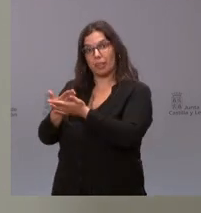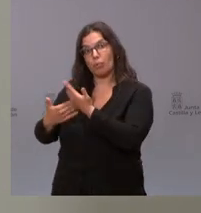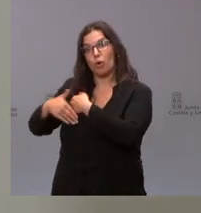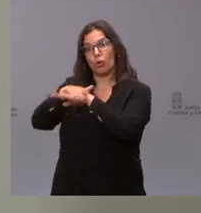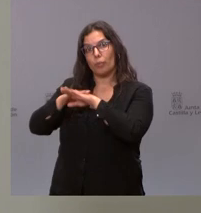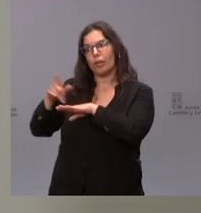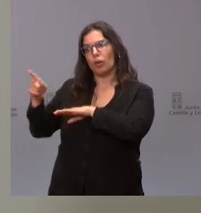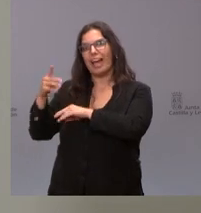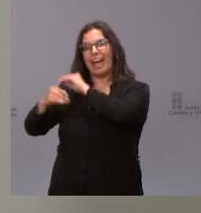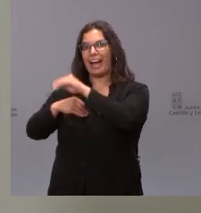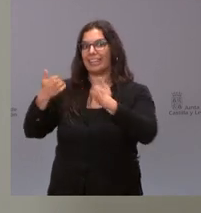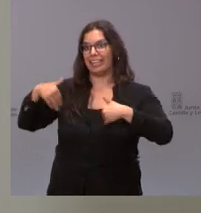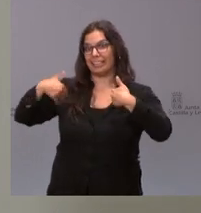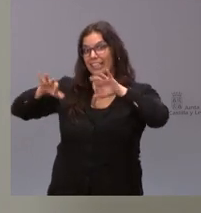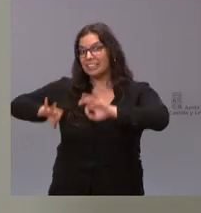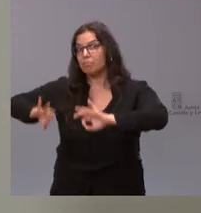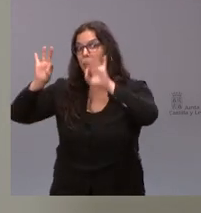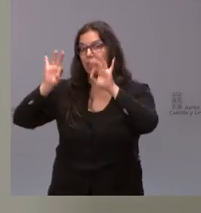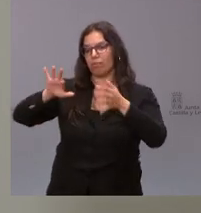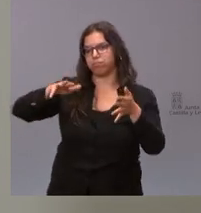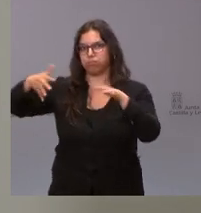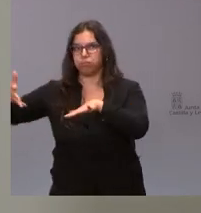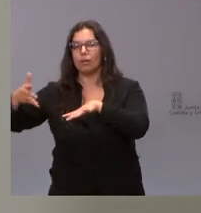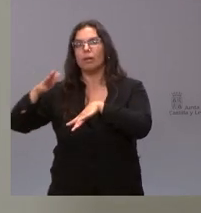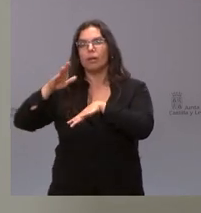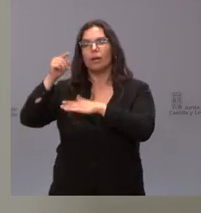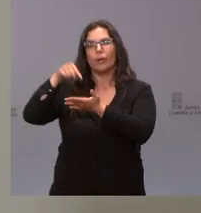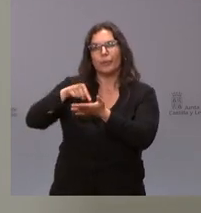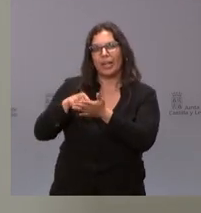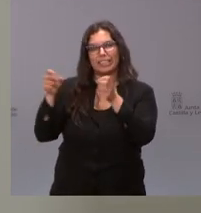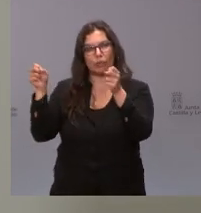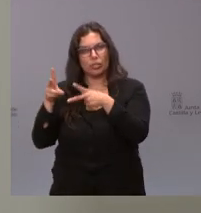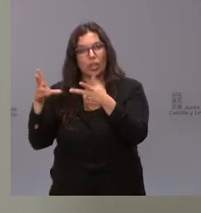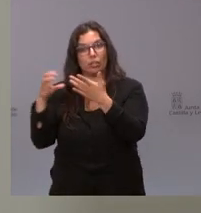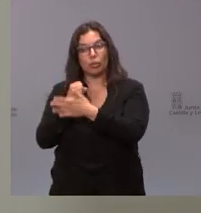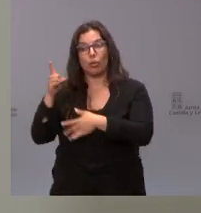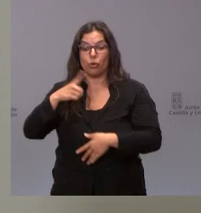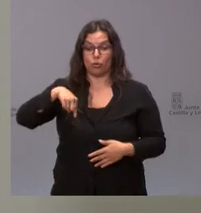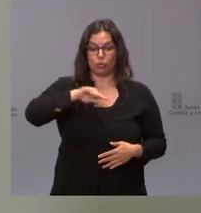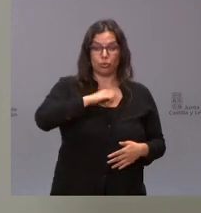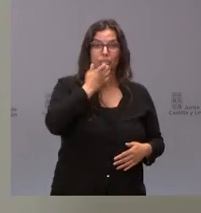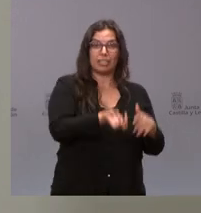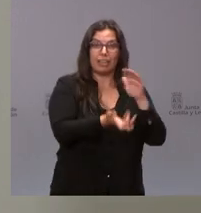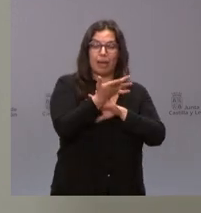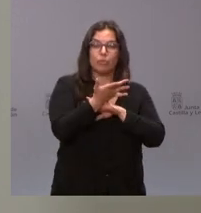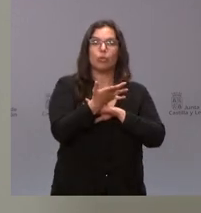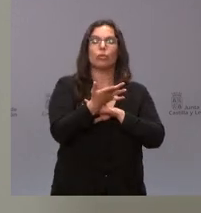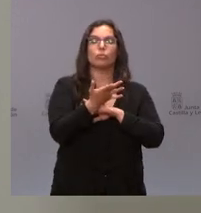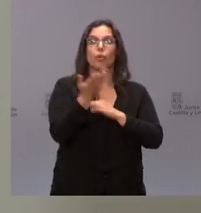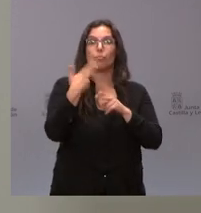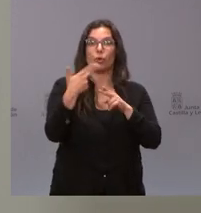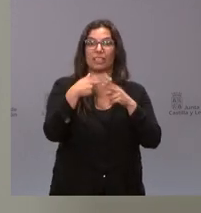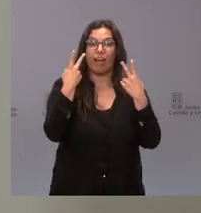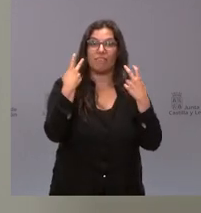tratamiento diferenciado desde el punto de vista de las cuotas de seguridad social nosotros cuando ponemos en marcha políticas